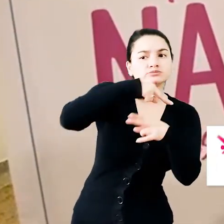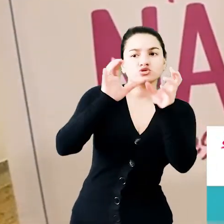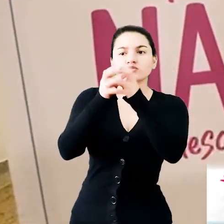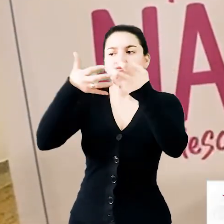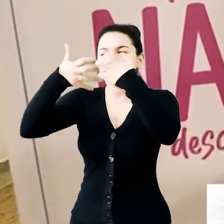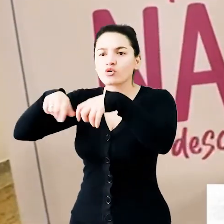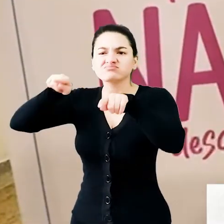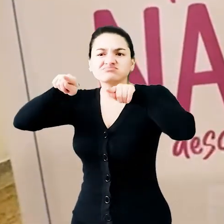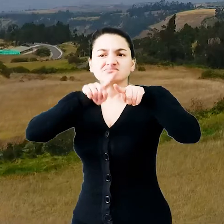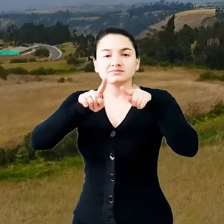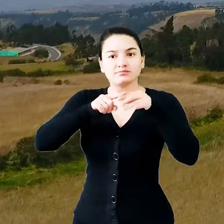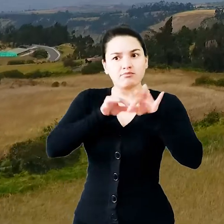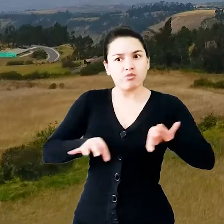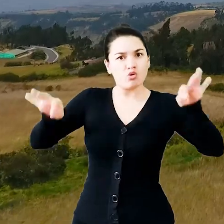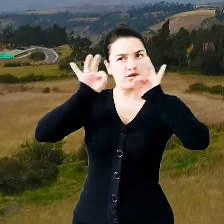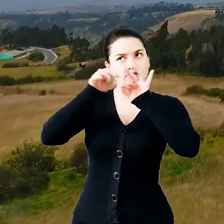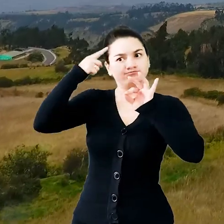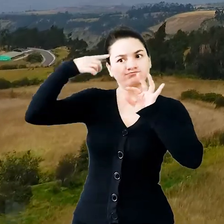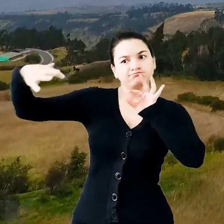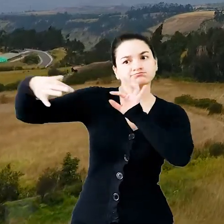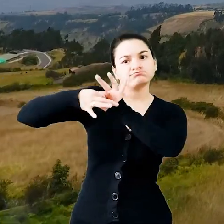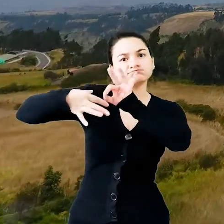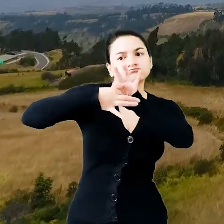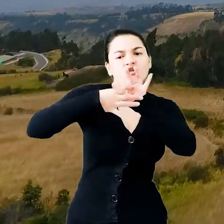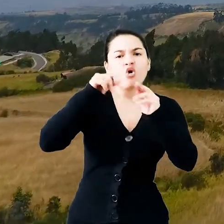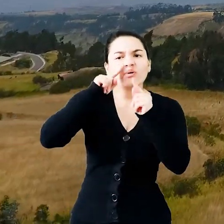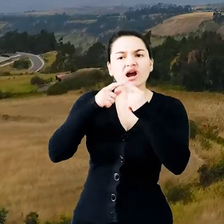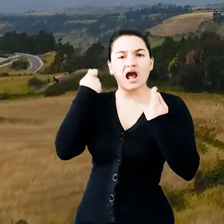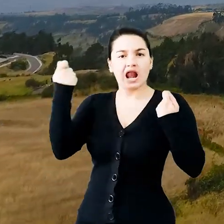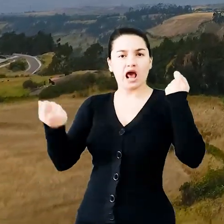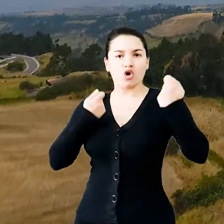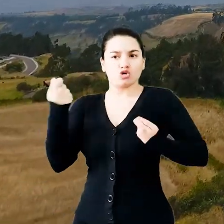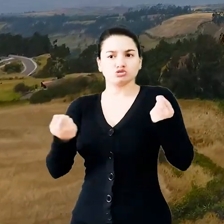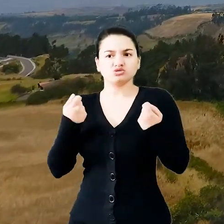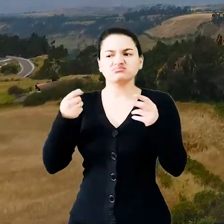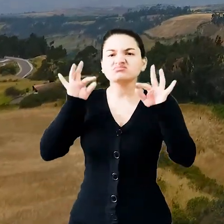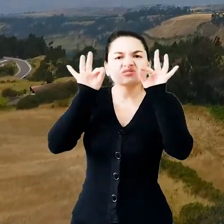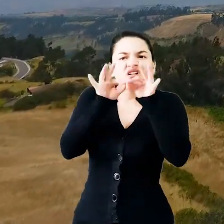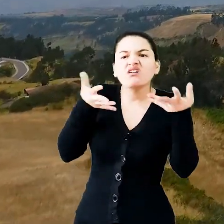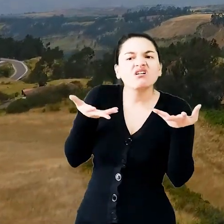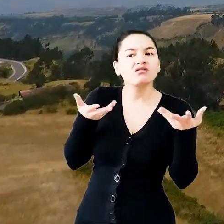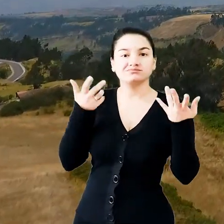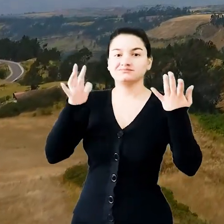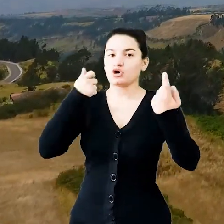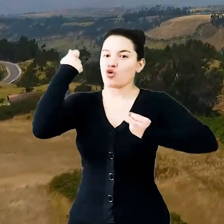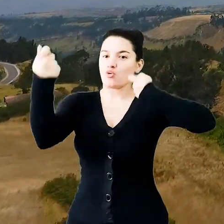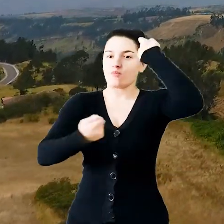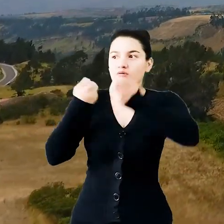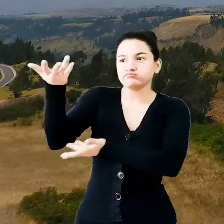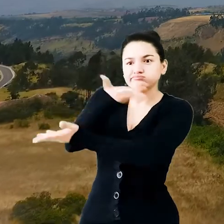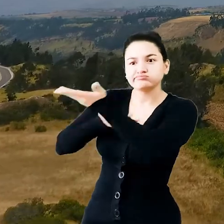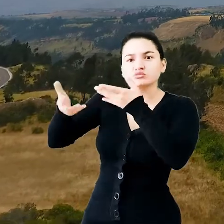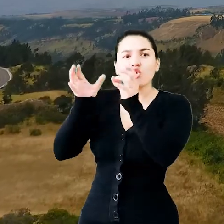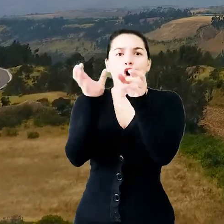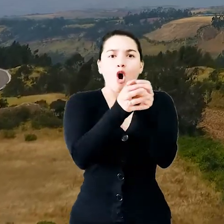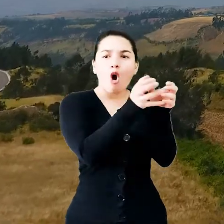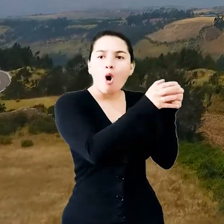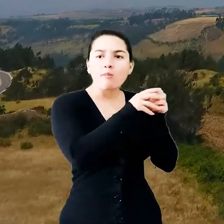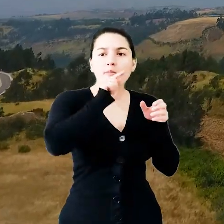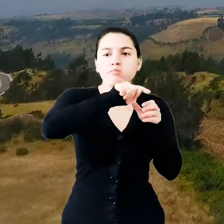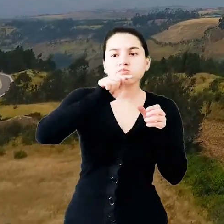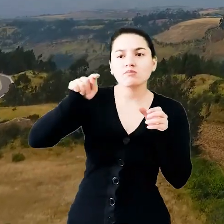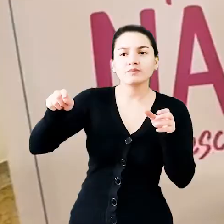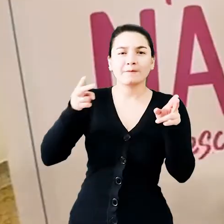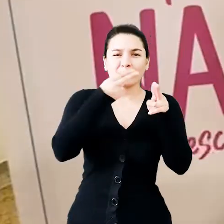lo que queremos es generar unas alianzas estratégicas que permitan intercambio comercial entre los operadores turísticos